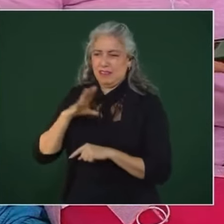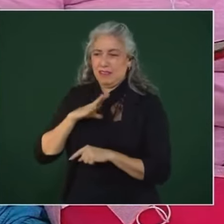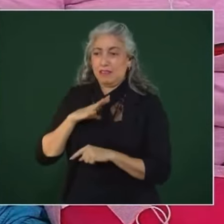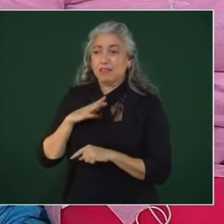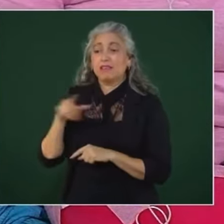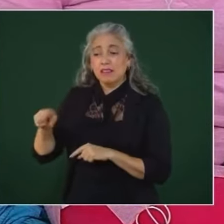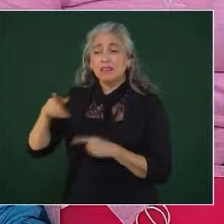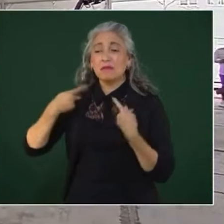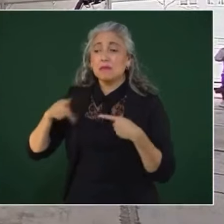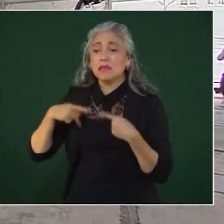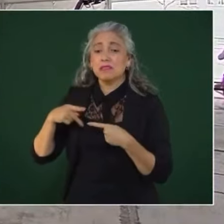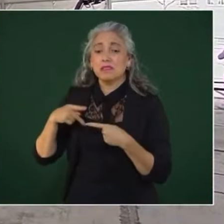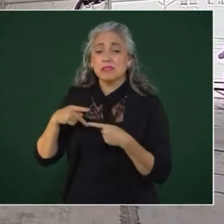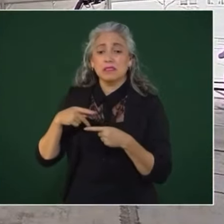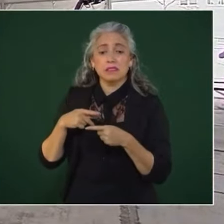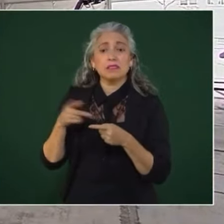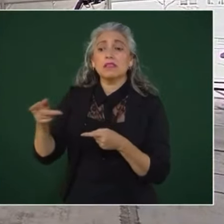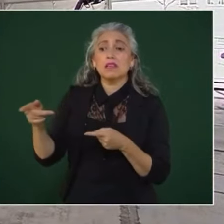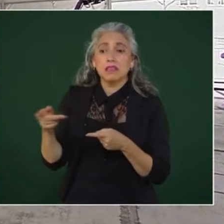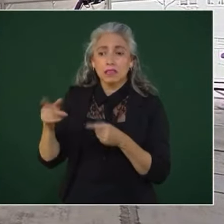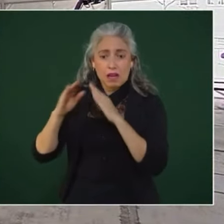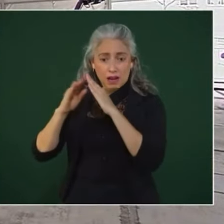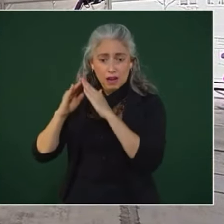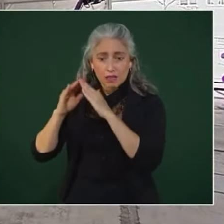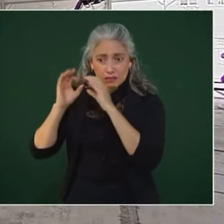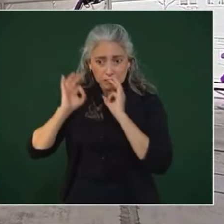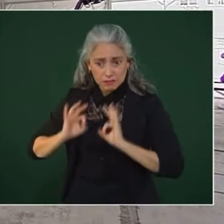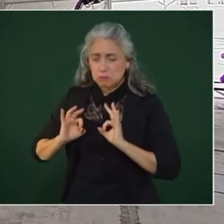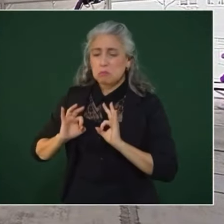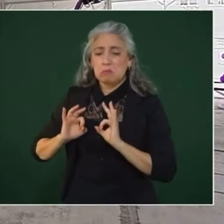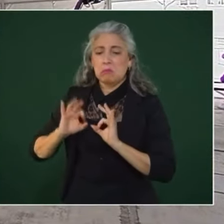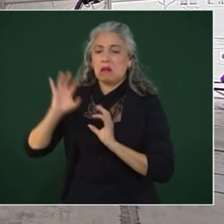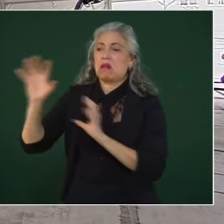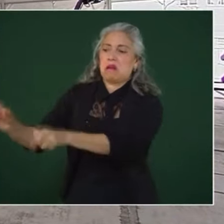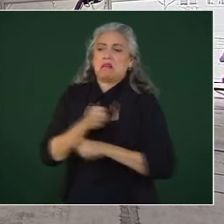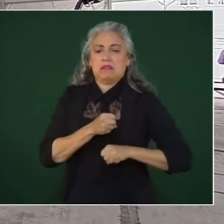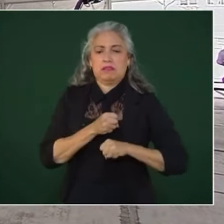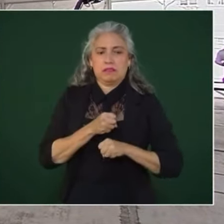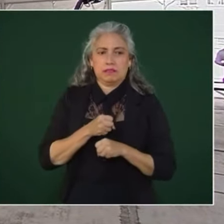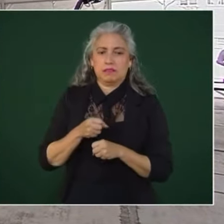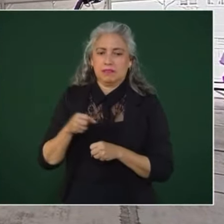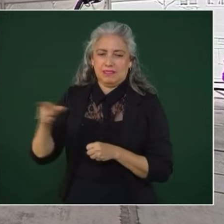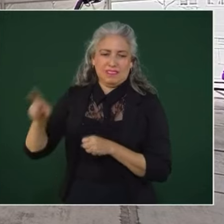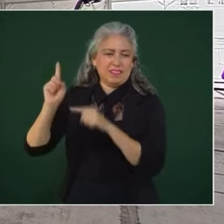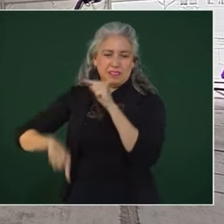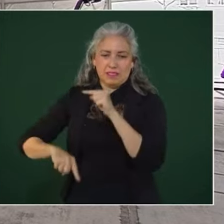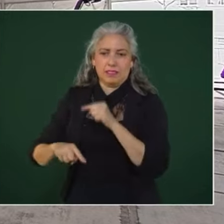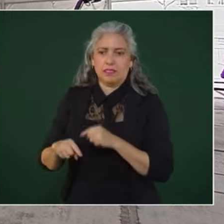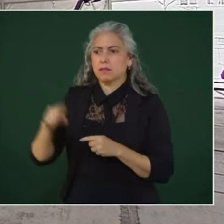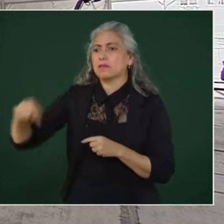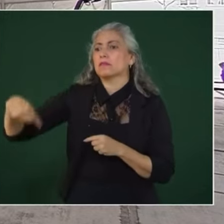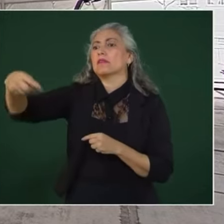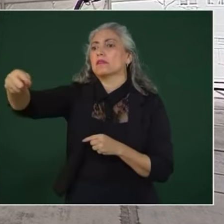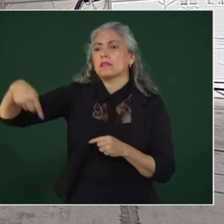casas, dejan de transitar entre las carreteras a pesar de que hay 30 kilómetros o 20 kilómetros de distancia entre una y otra debido